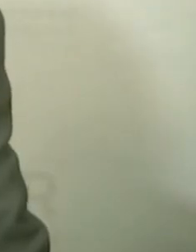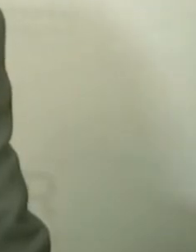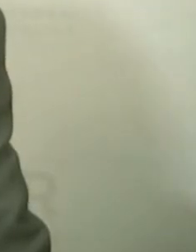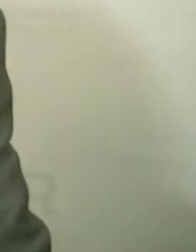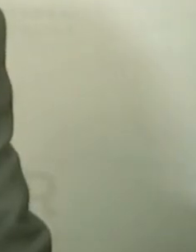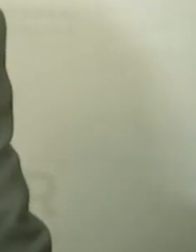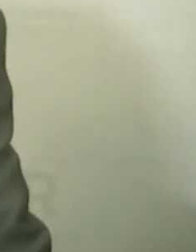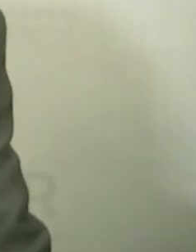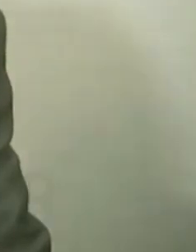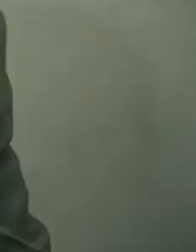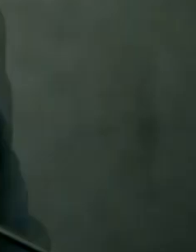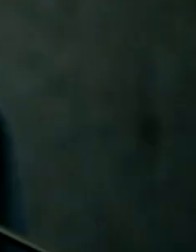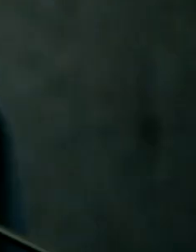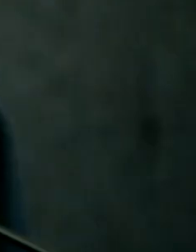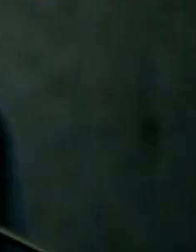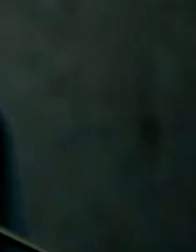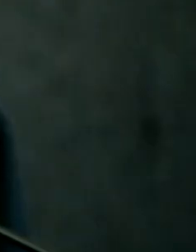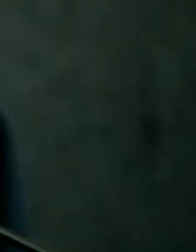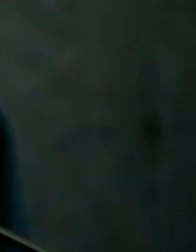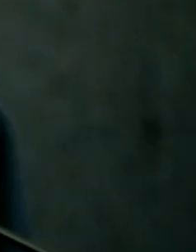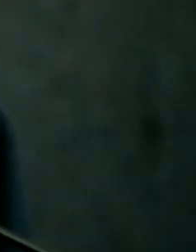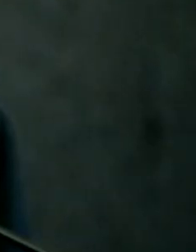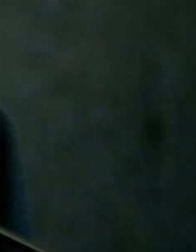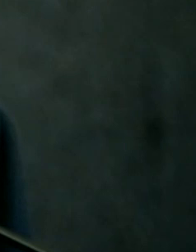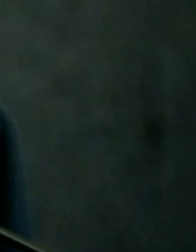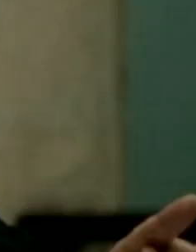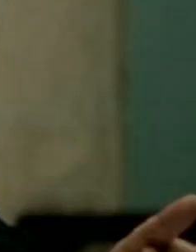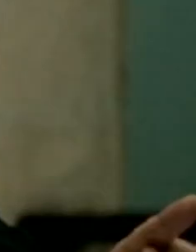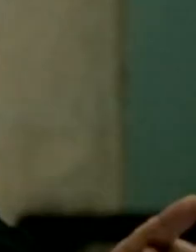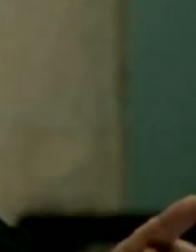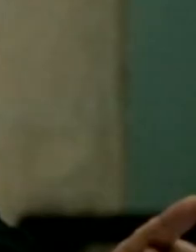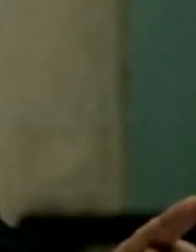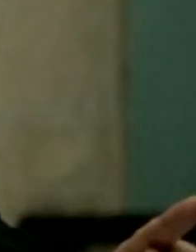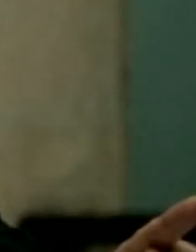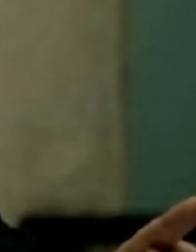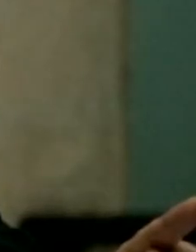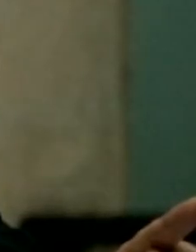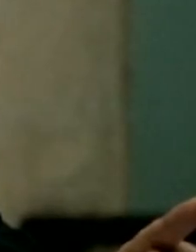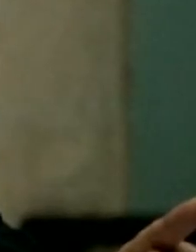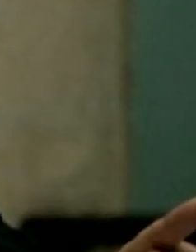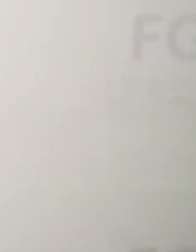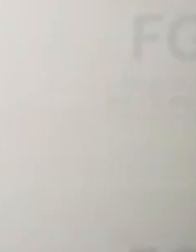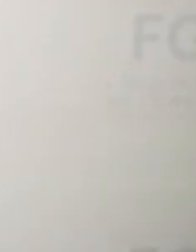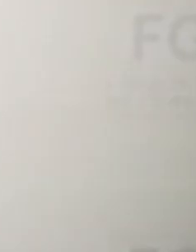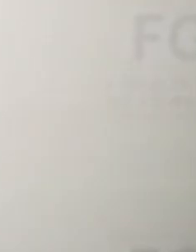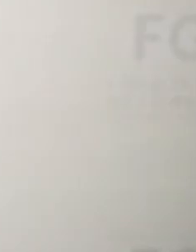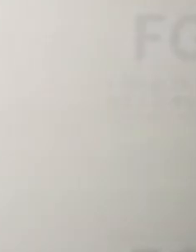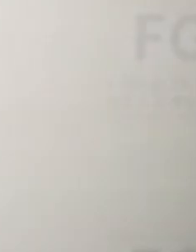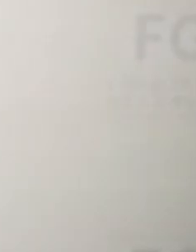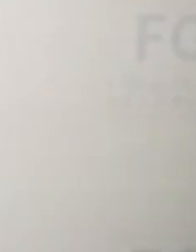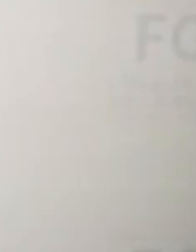cuestionado y dio un espaldarazo, digamos, al fiscal. Así metió las manos al fuego por él.